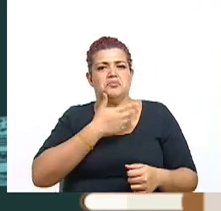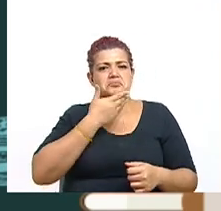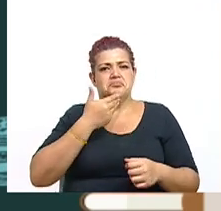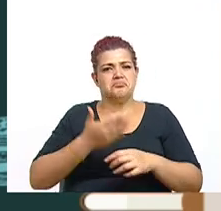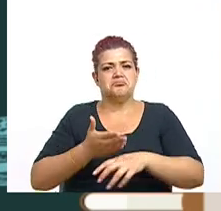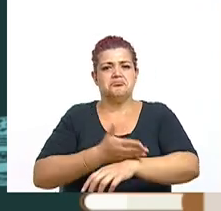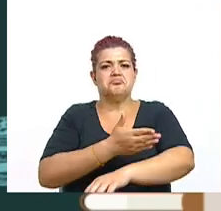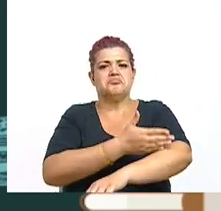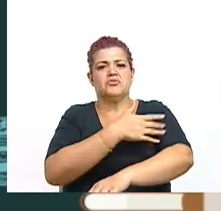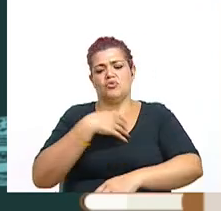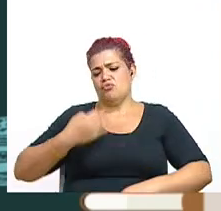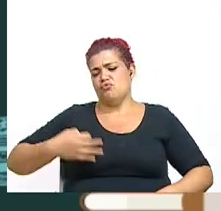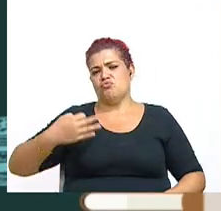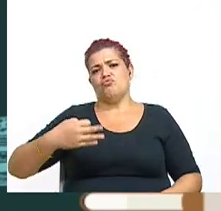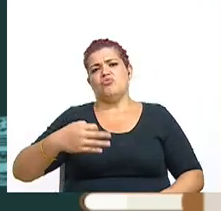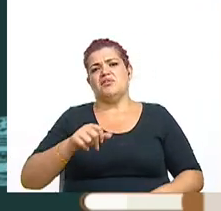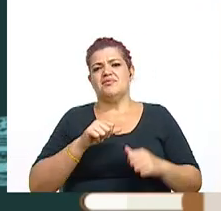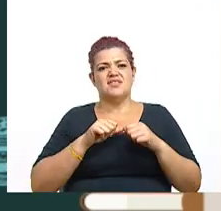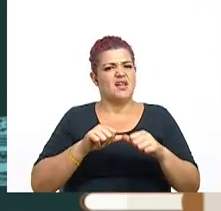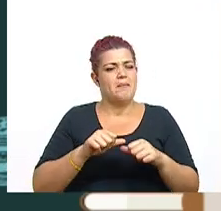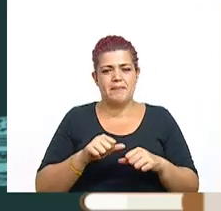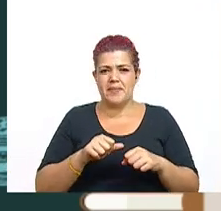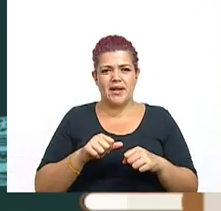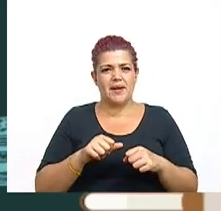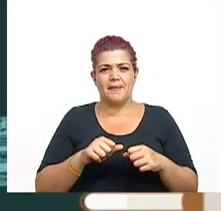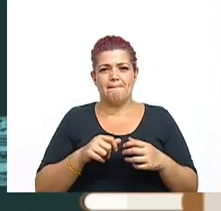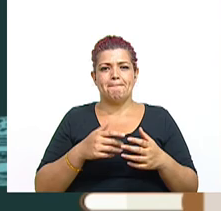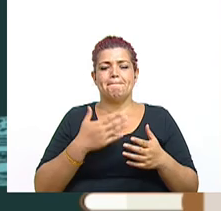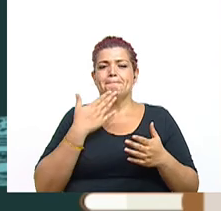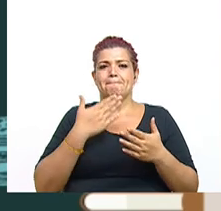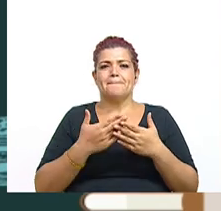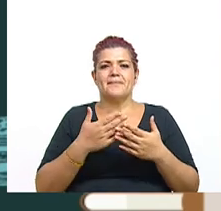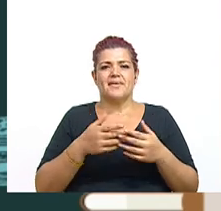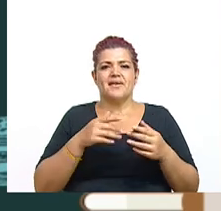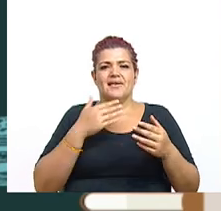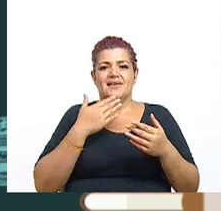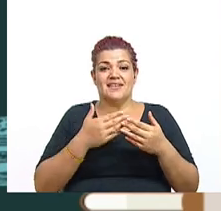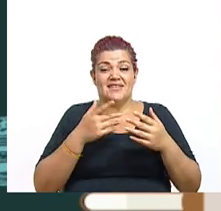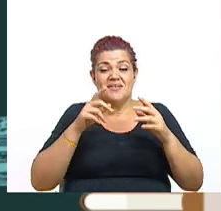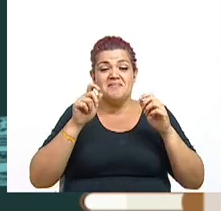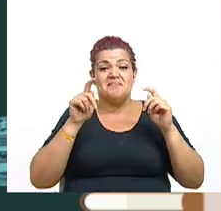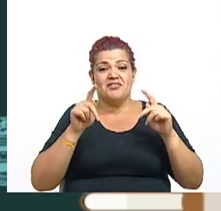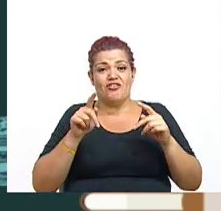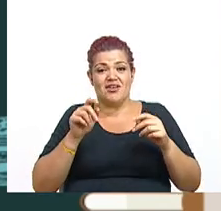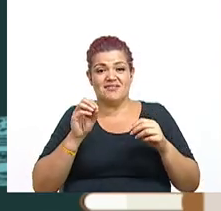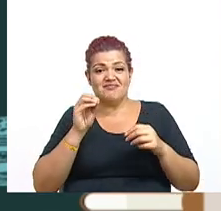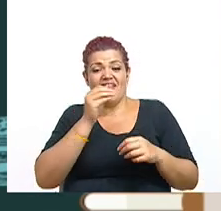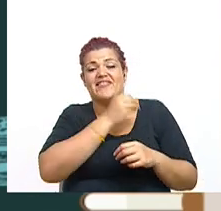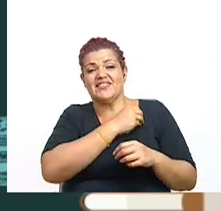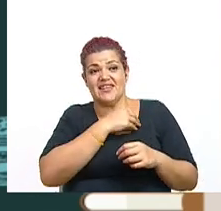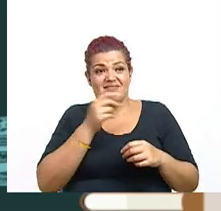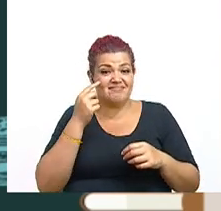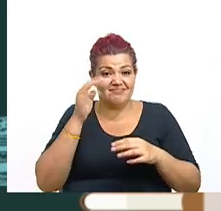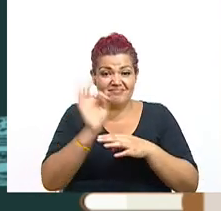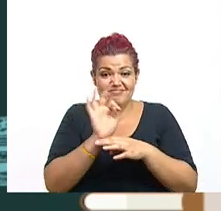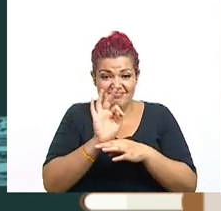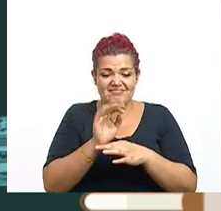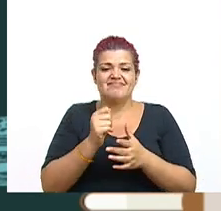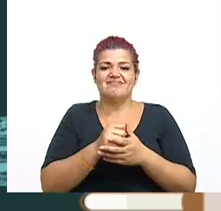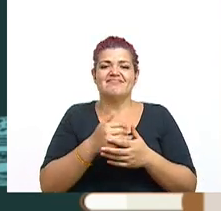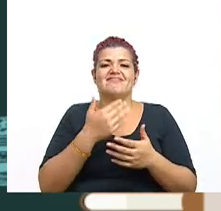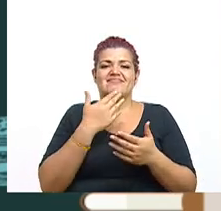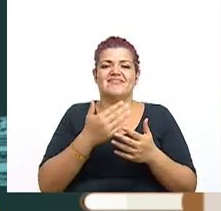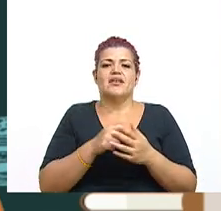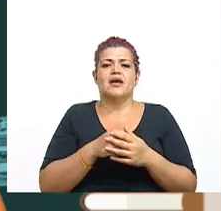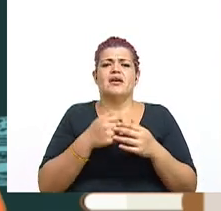días, y siempre lo sacamos el ratito, también agradecemos a aquellos que nos reportan la sintonía y que nos agradecen este espacio.